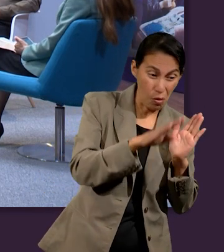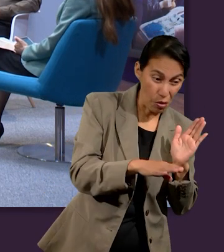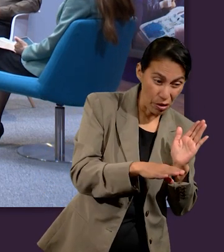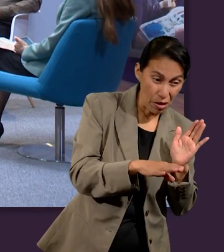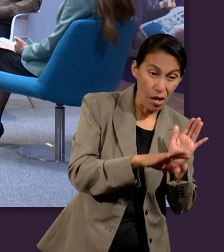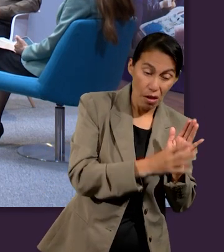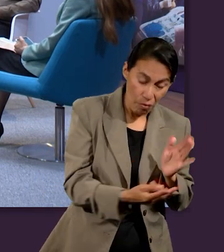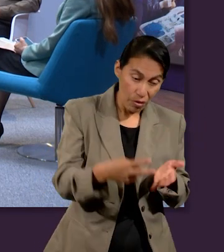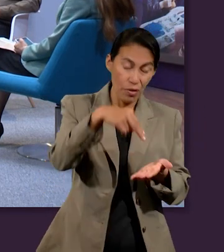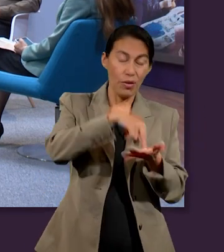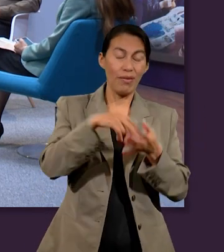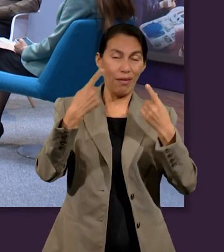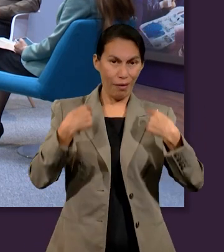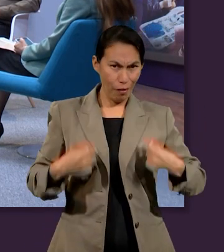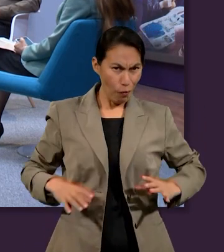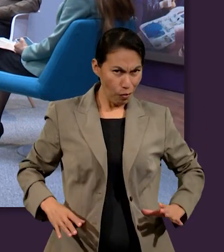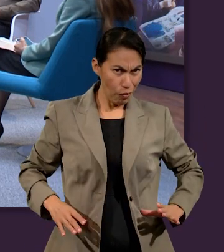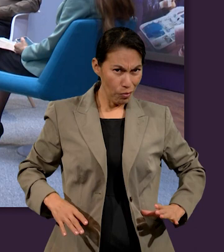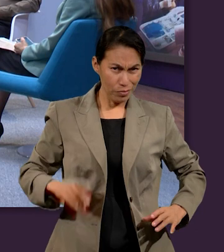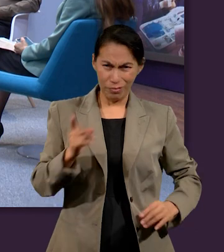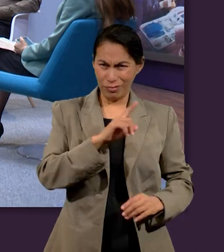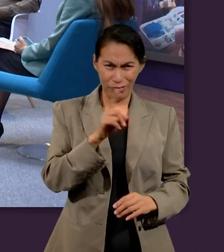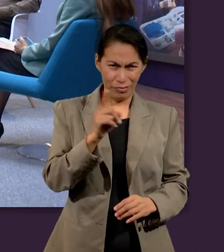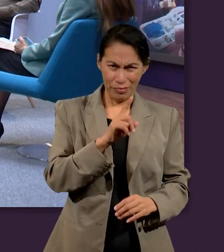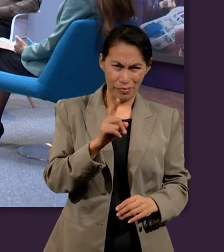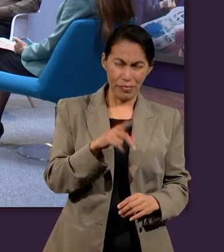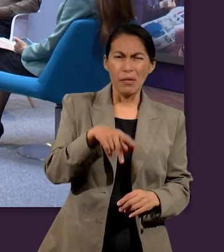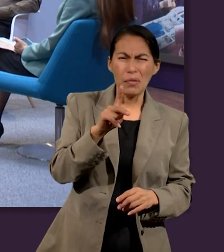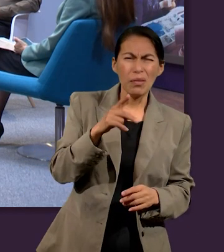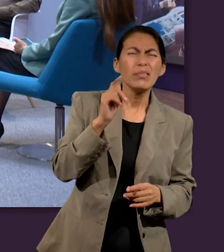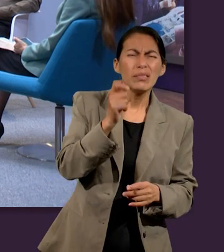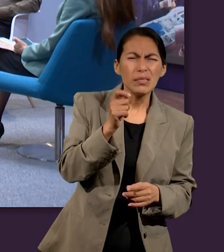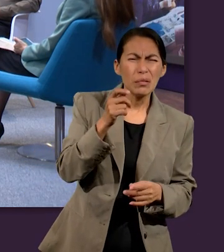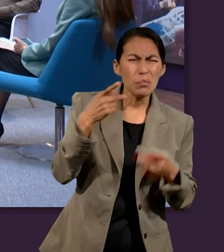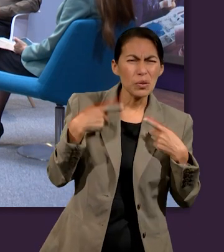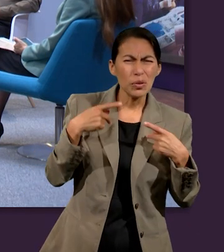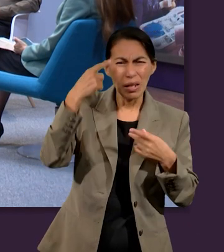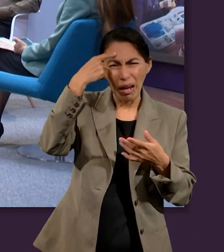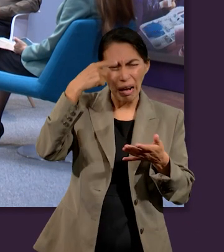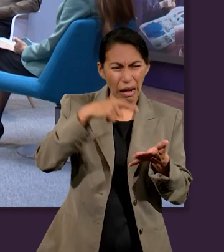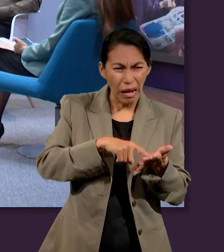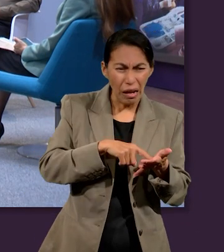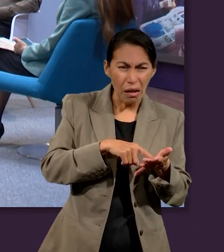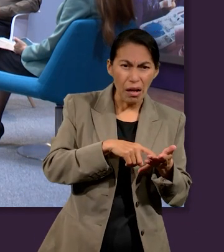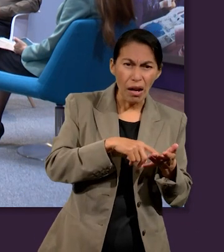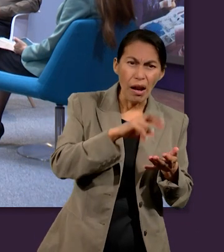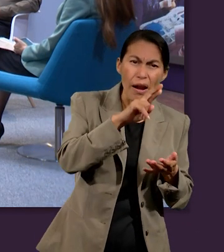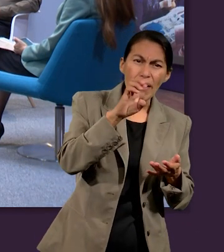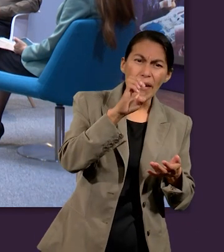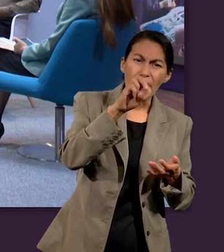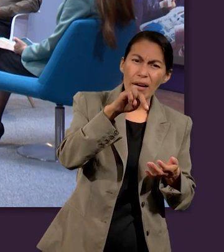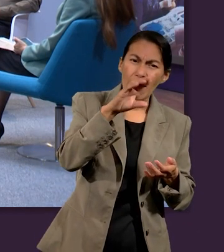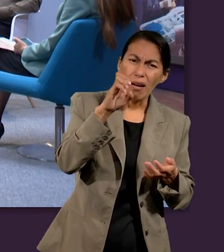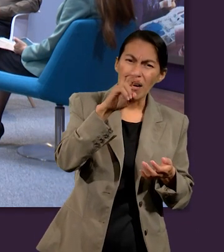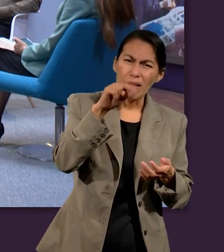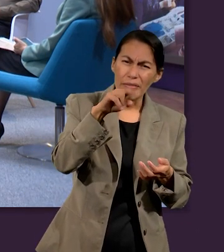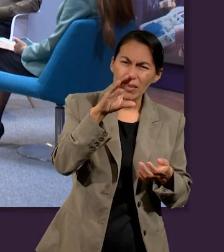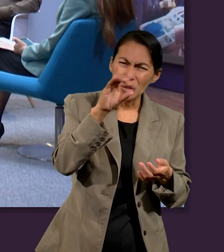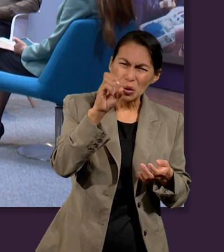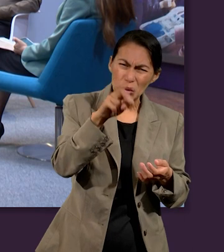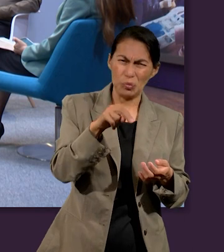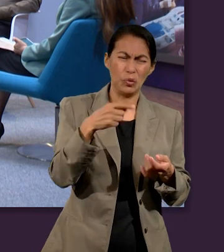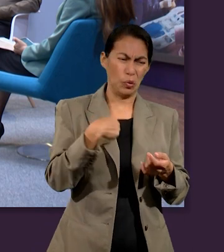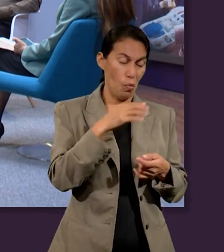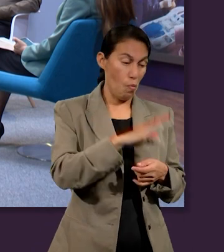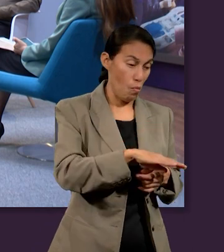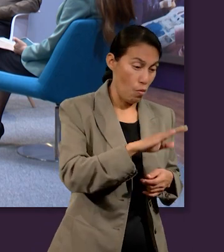morir y luego regresar nuevamente a nuestro cuerpo, pero ¿qué pasará con las personas que creen en la reencarnación? Esto que tal vez